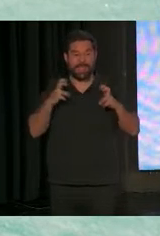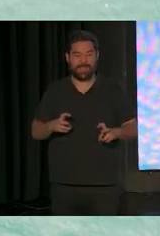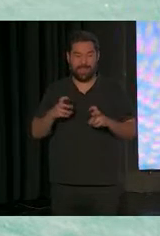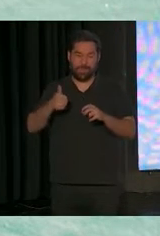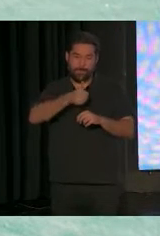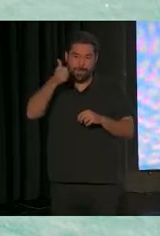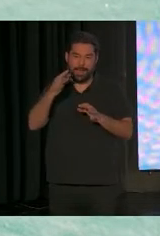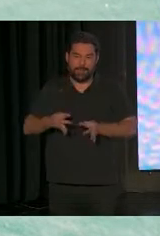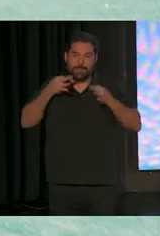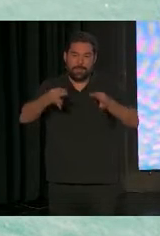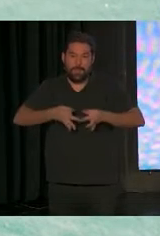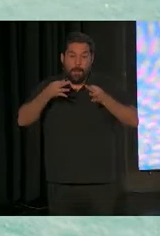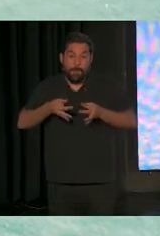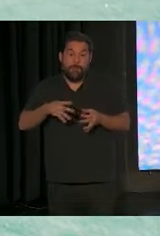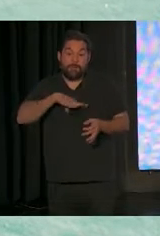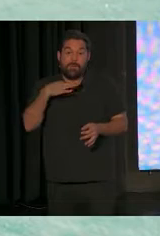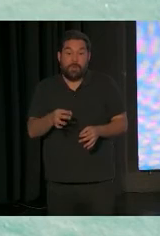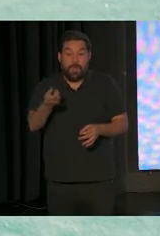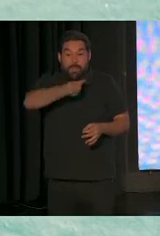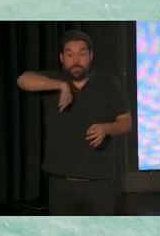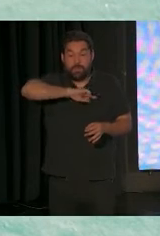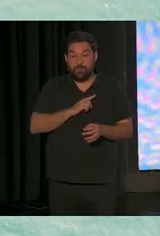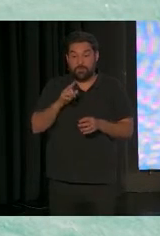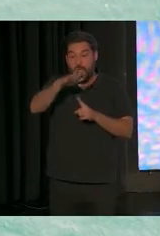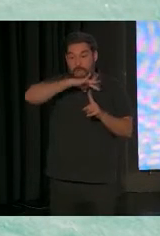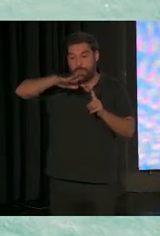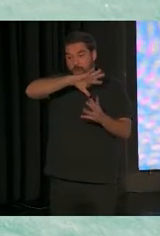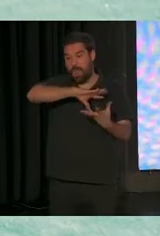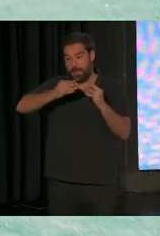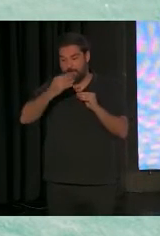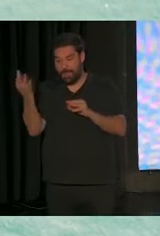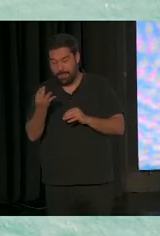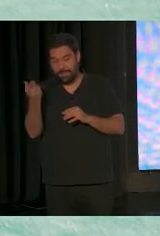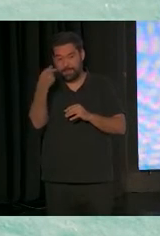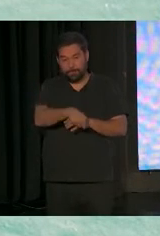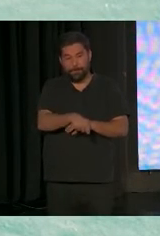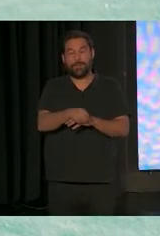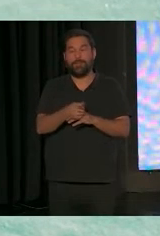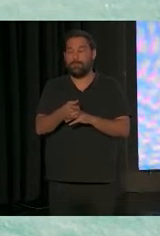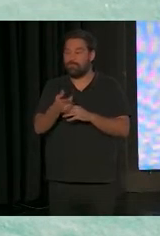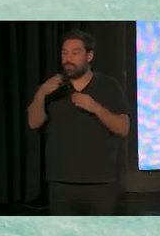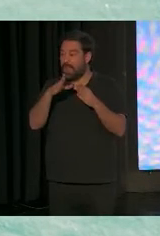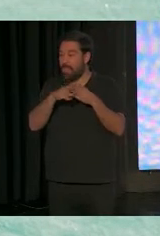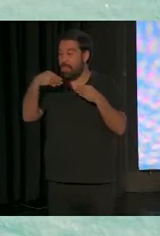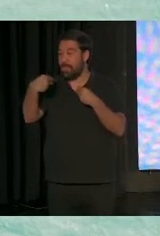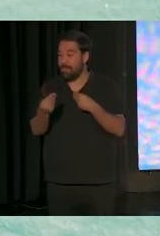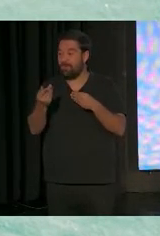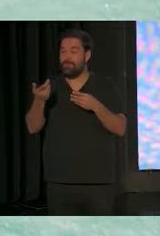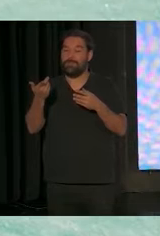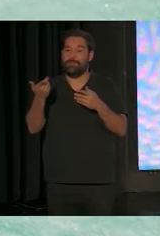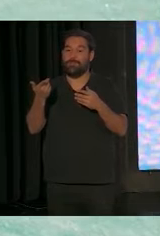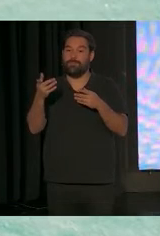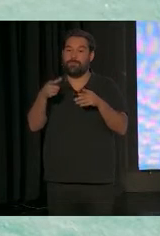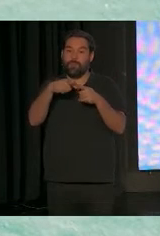siempre que se pueda deberíamos de adaptarnos a sus entornos. Incluso, ¿no? En el documento este que ahora